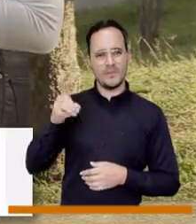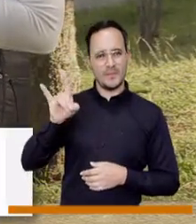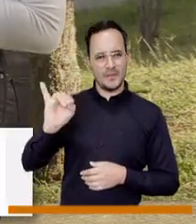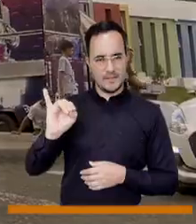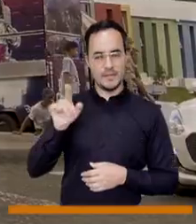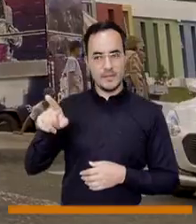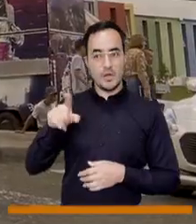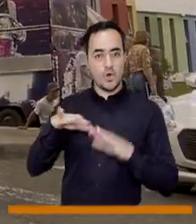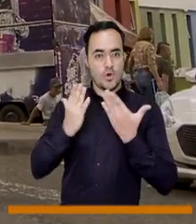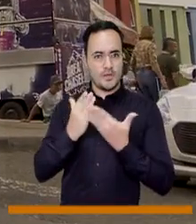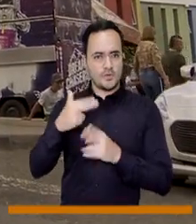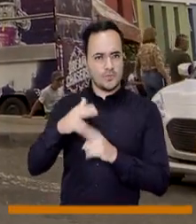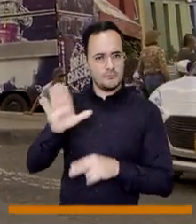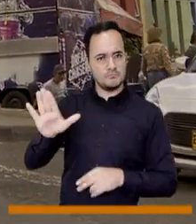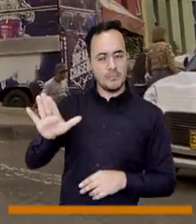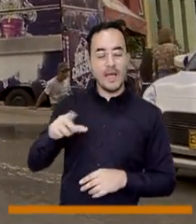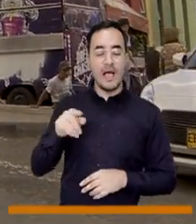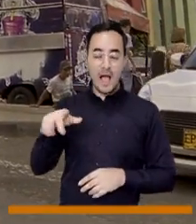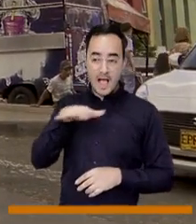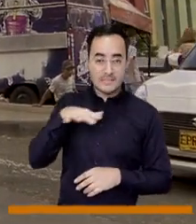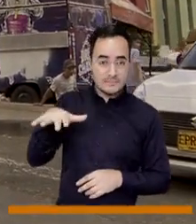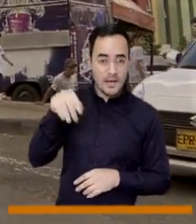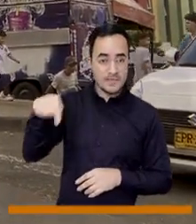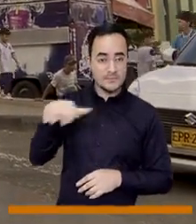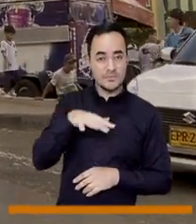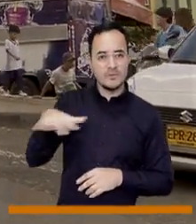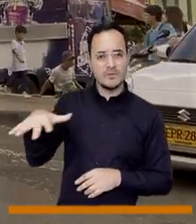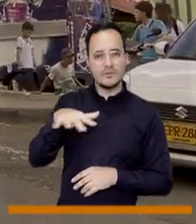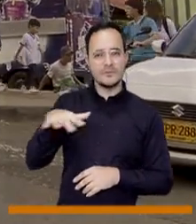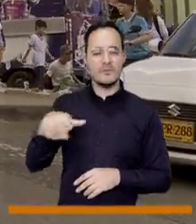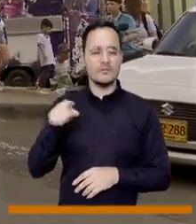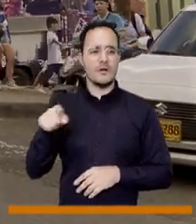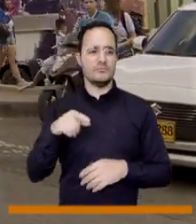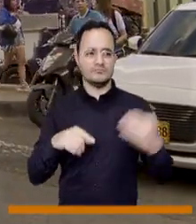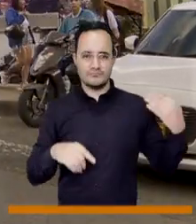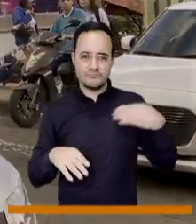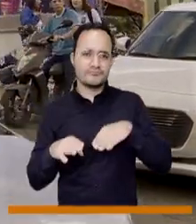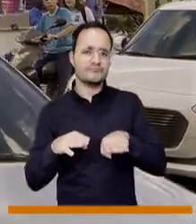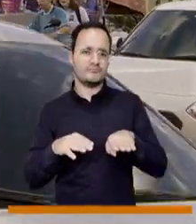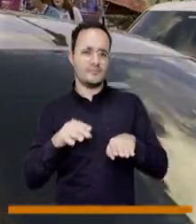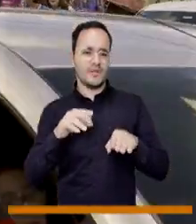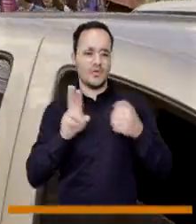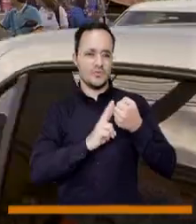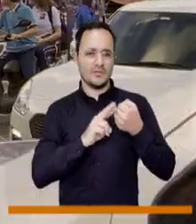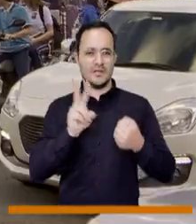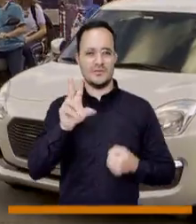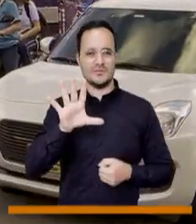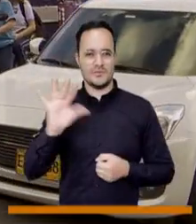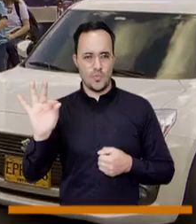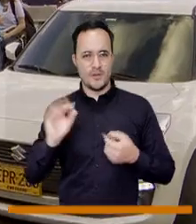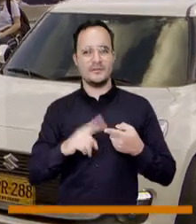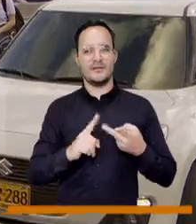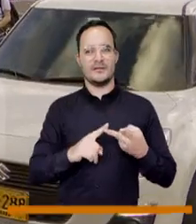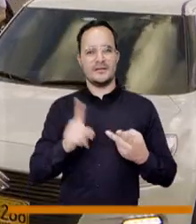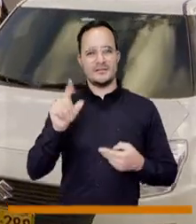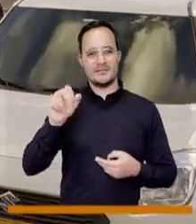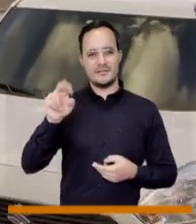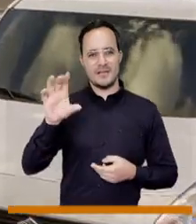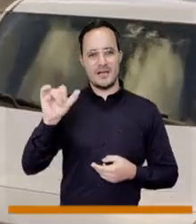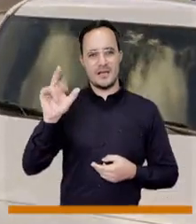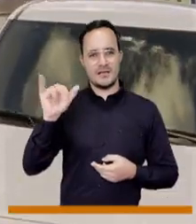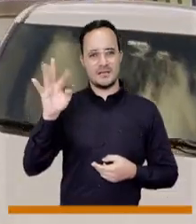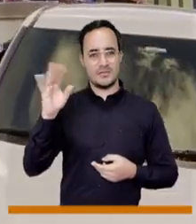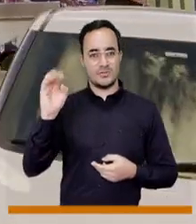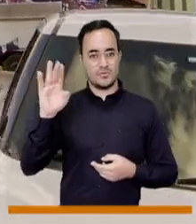Pegui Orozco y ahí donde está ubicado es donde se mueve la ruta 250A, llega también el de San